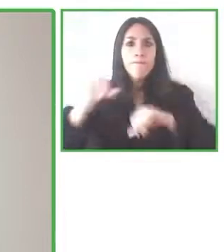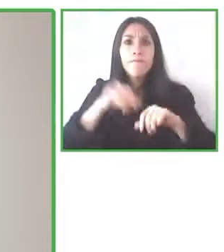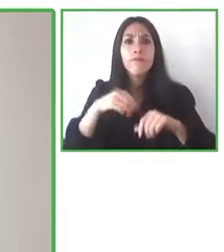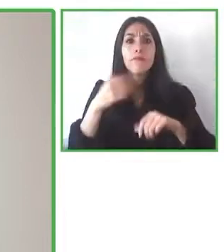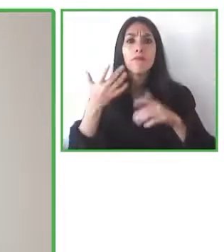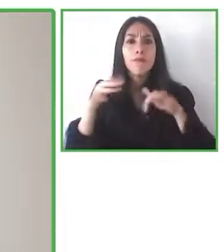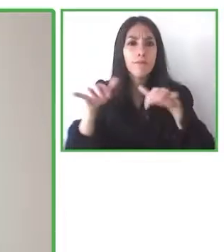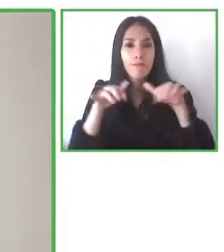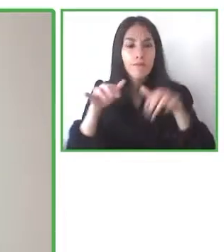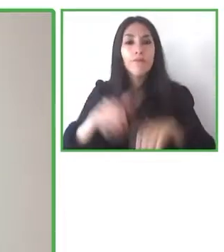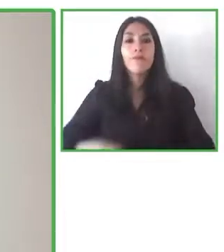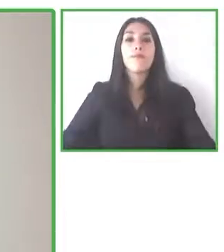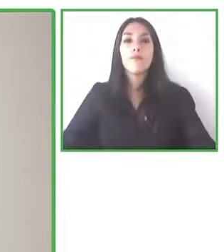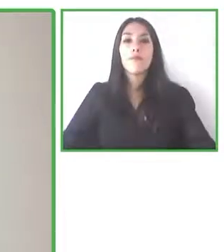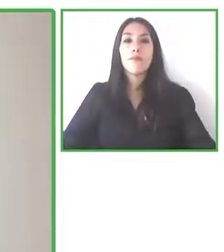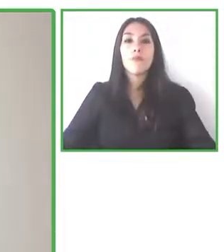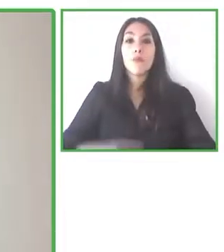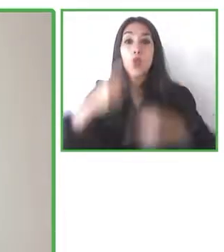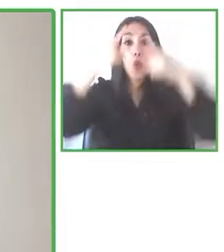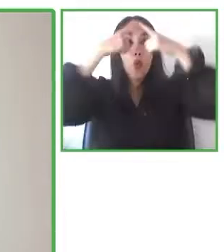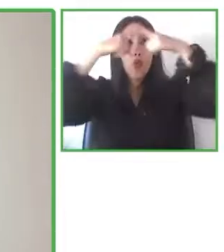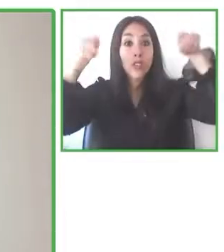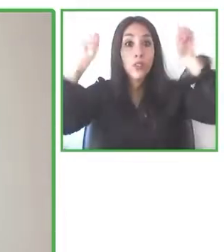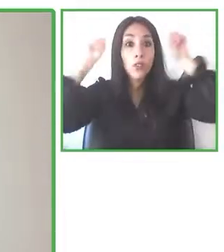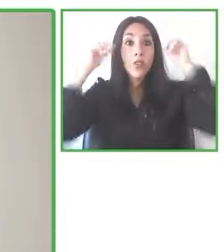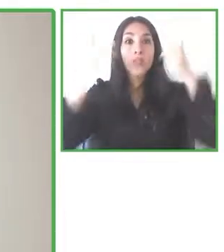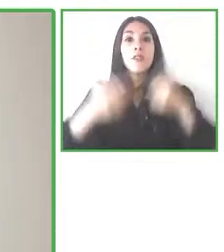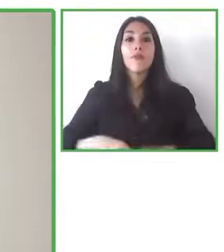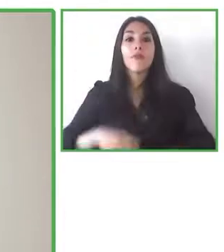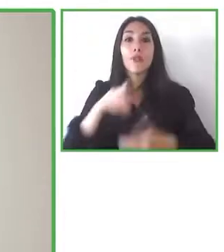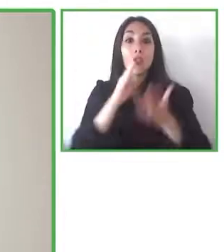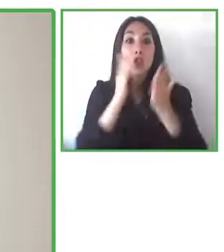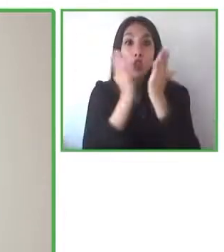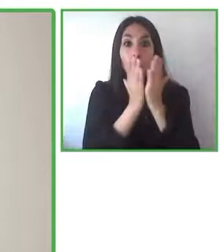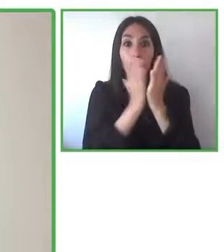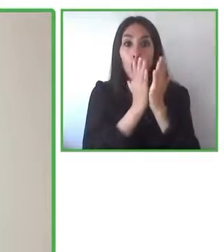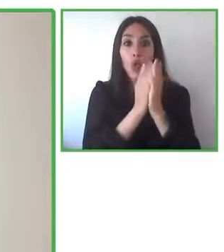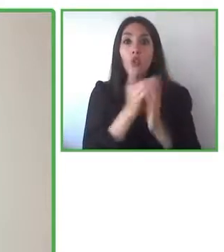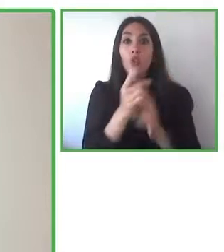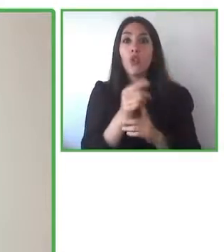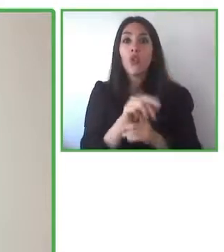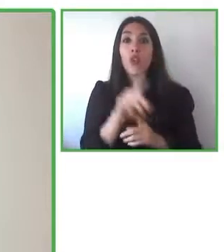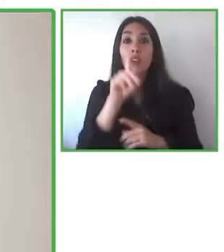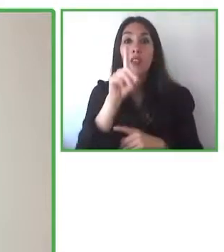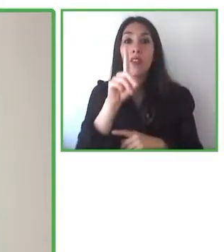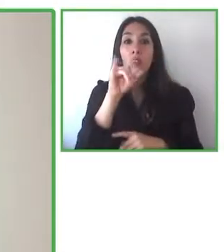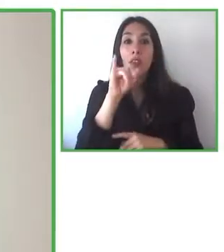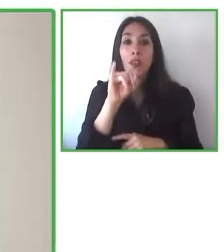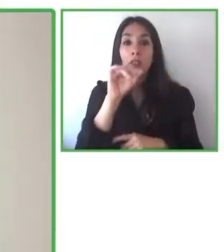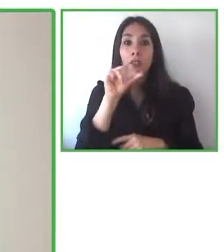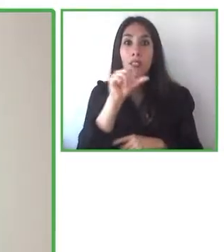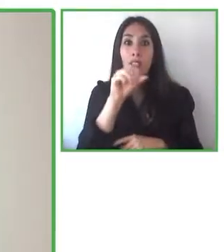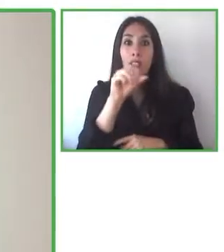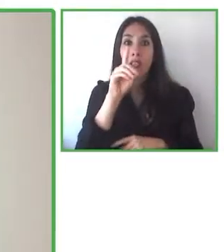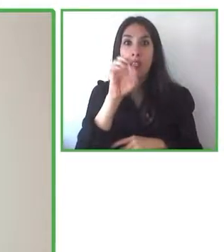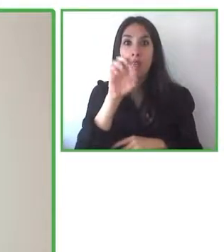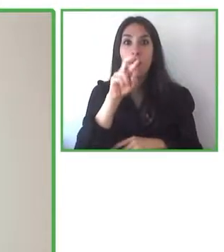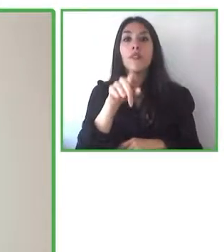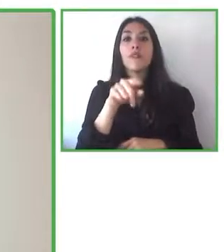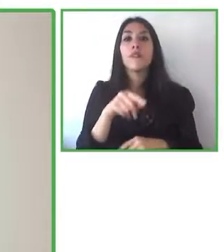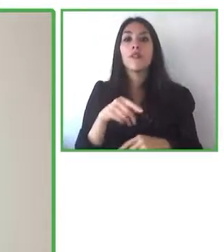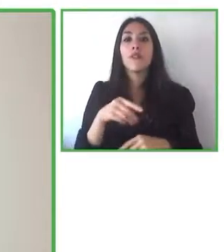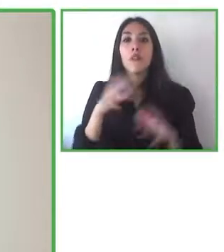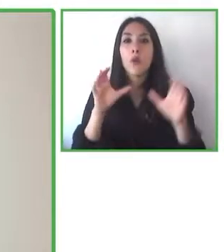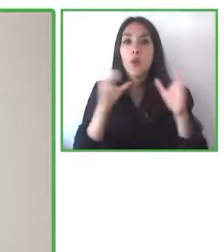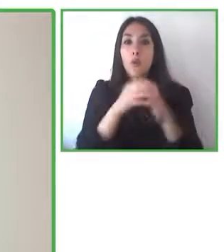Universidad del Estudio de Salerno. Él está con la Asociación de Personas con Movilidad Reducida y él es fundador y tiene